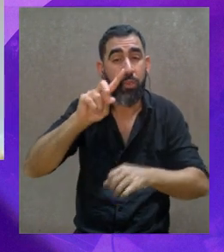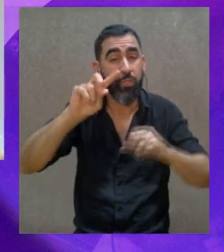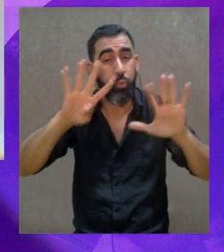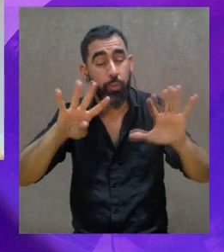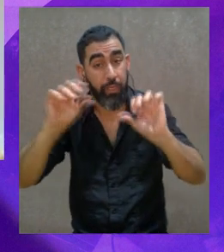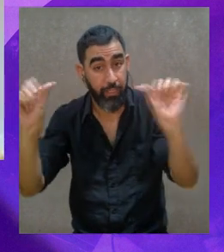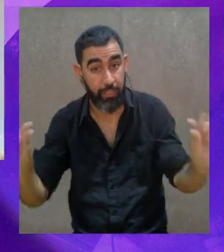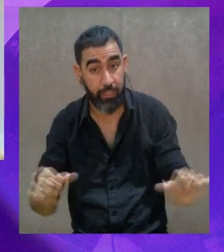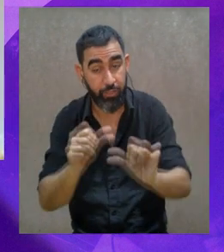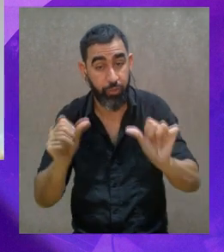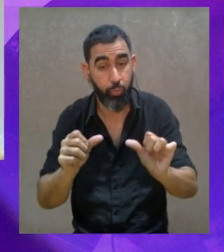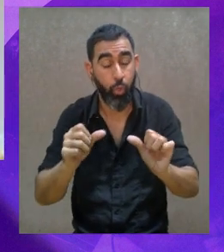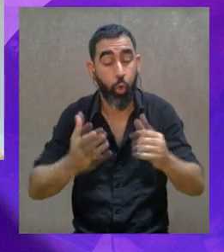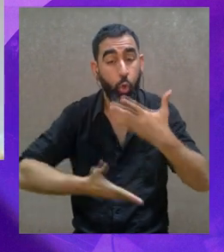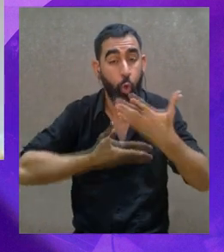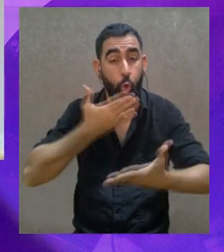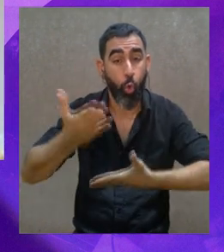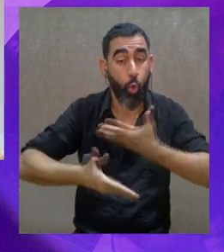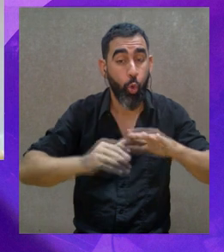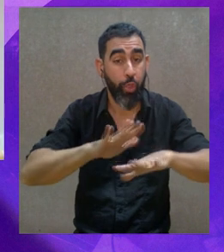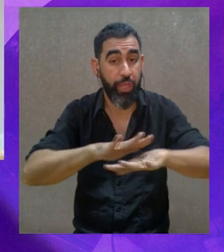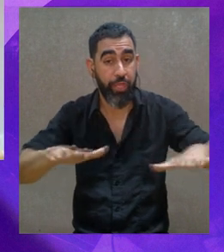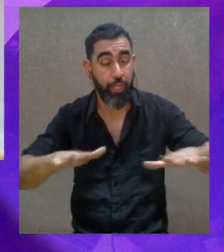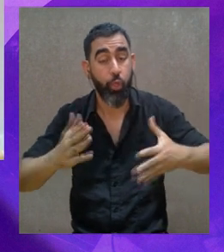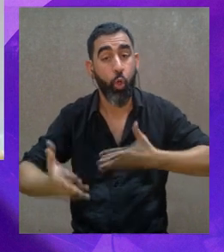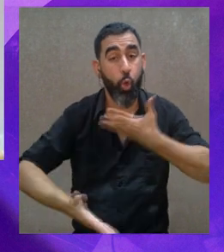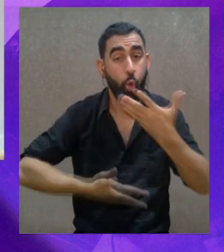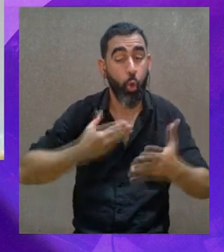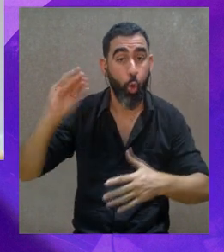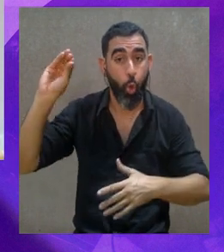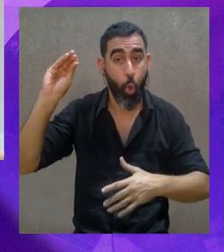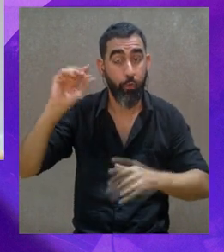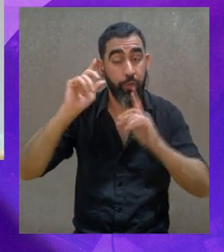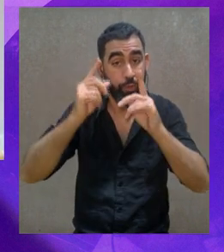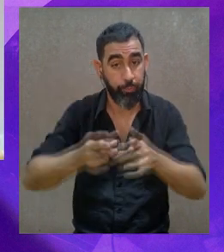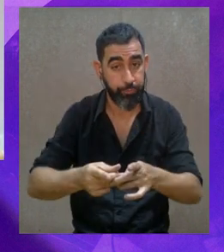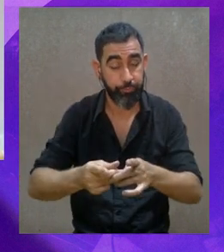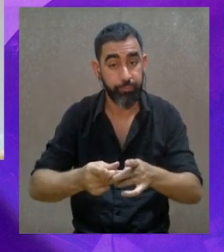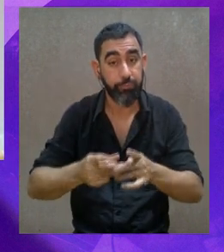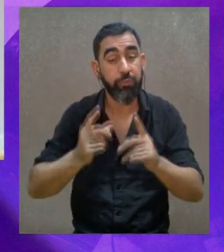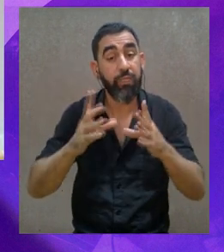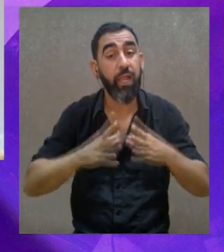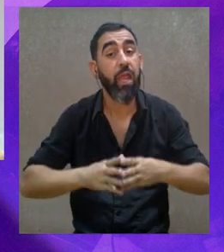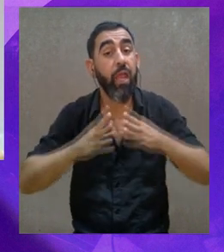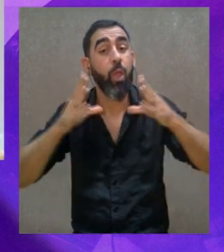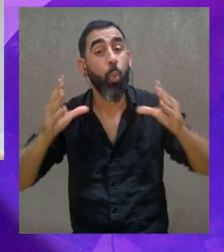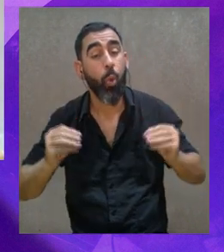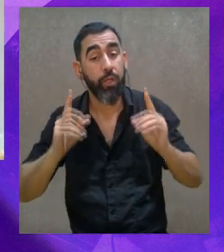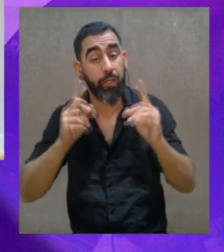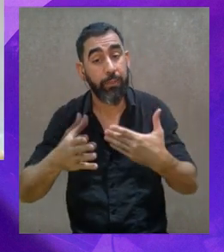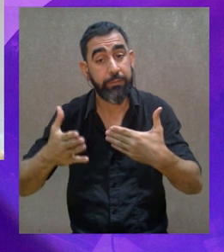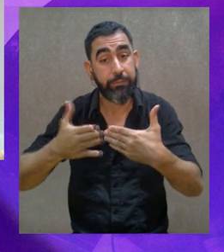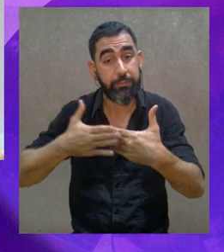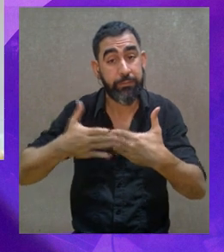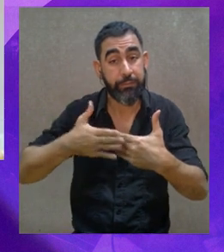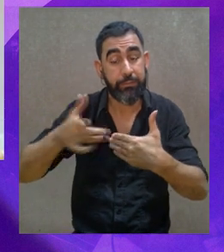en el 2019 hicimos un concierto con el coro de niños, el coro juvenil, y las